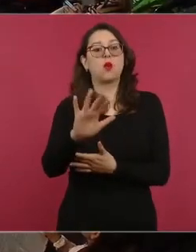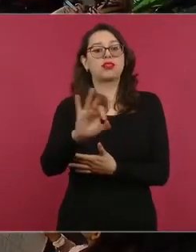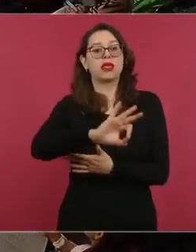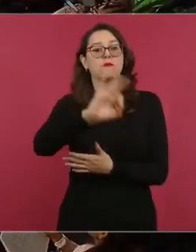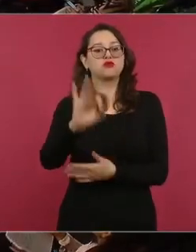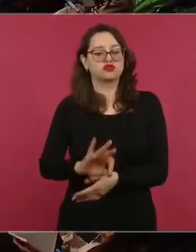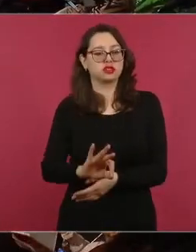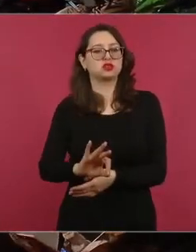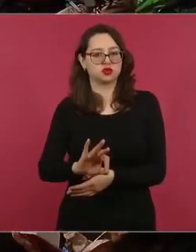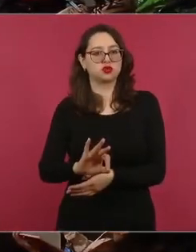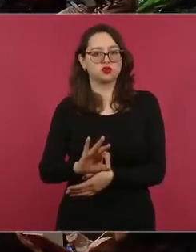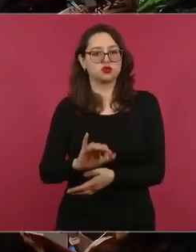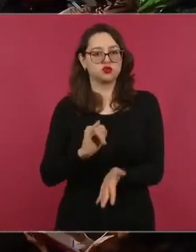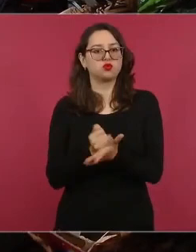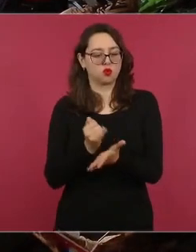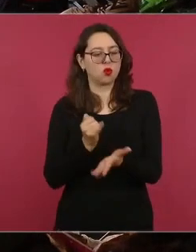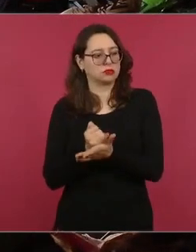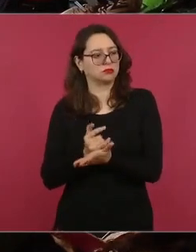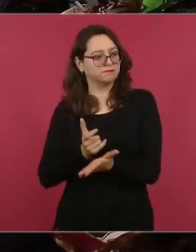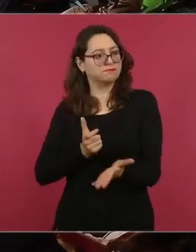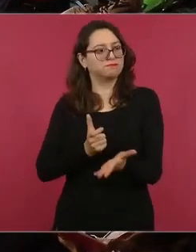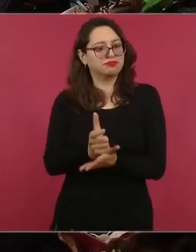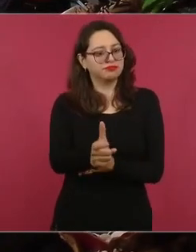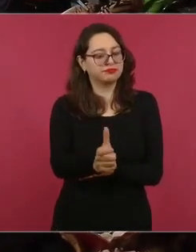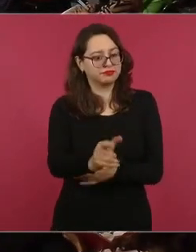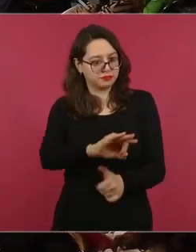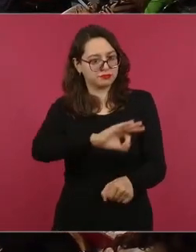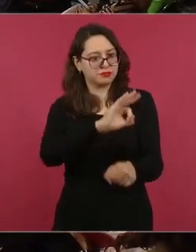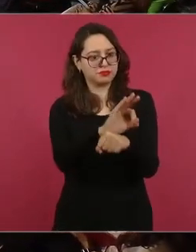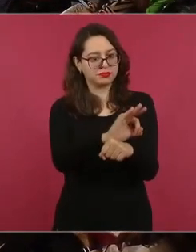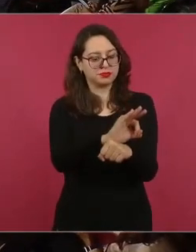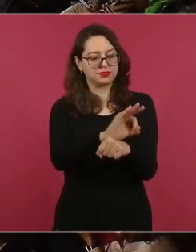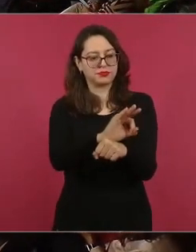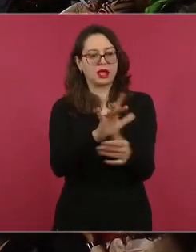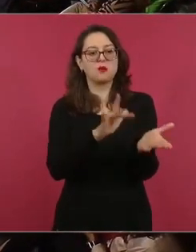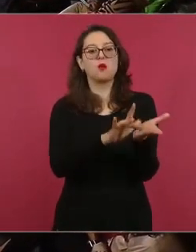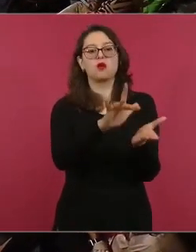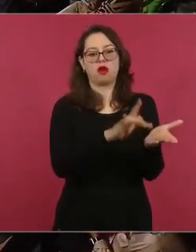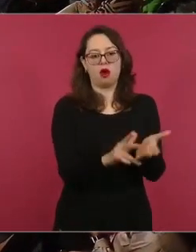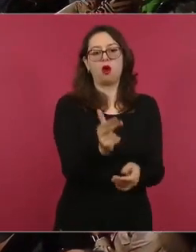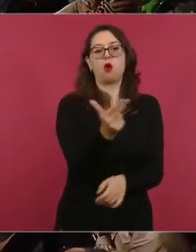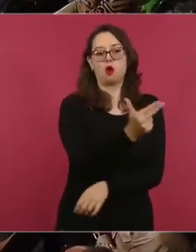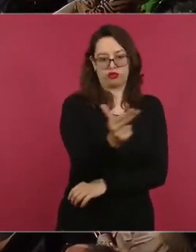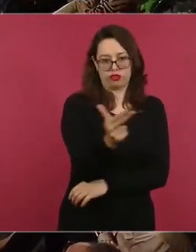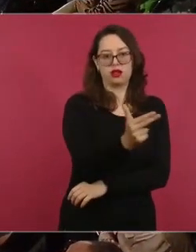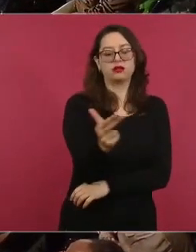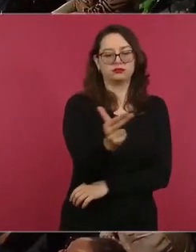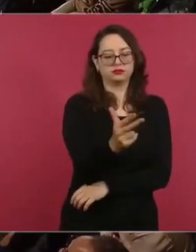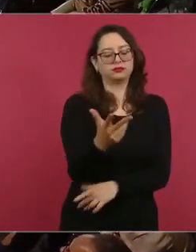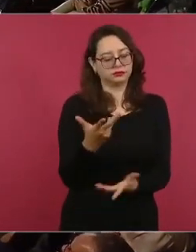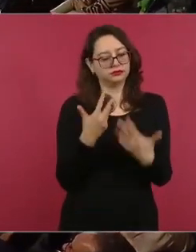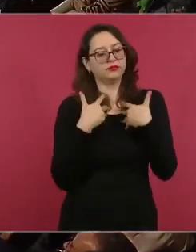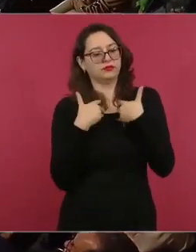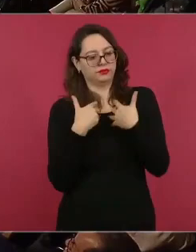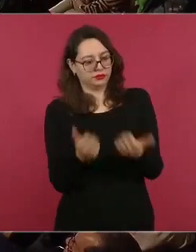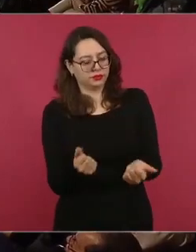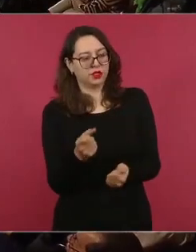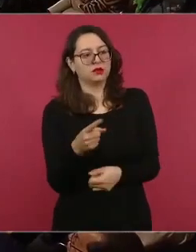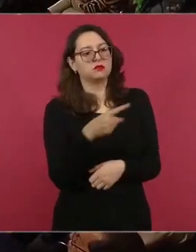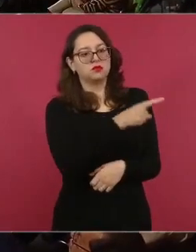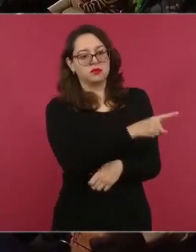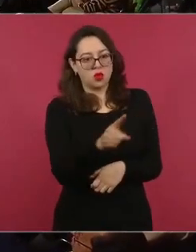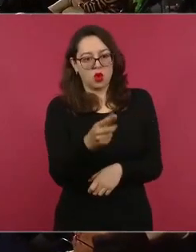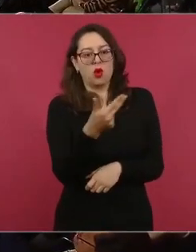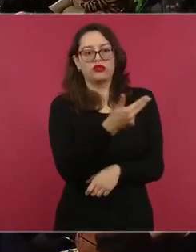restaurar, rehabilitar los hoteles,